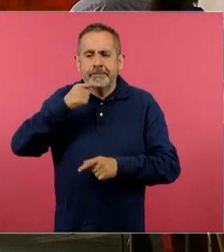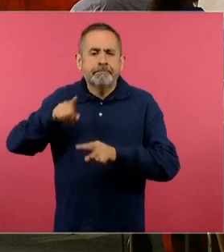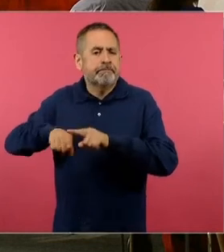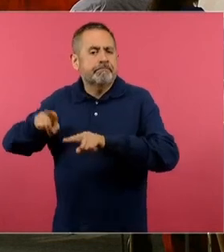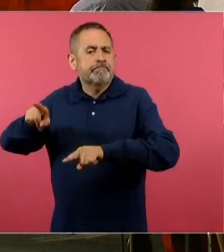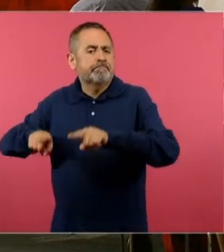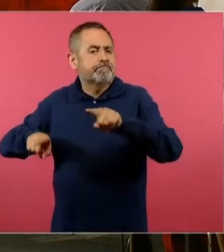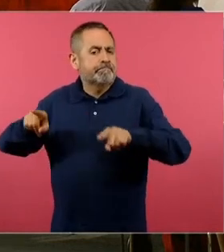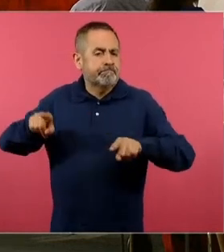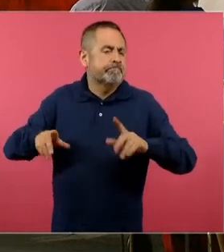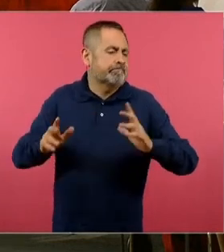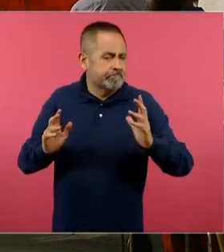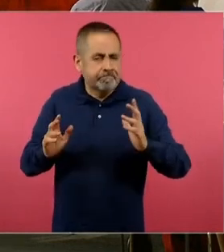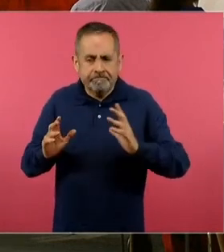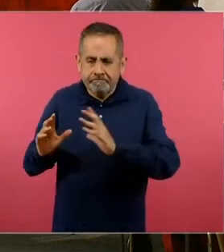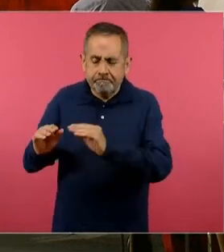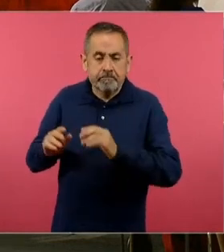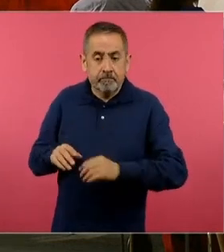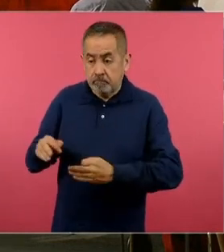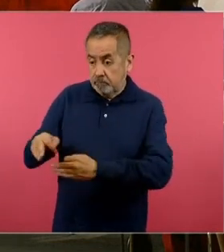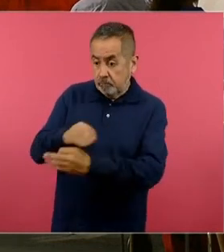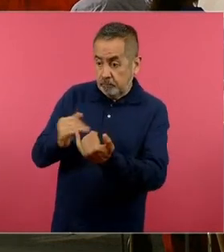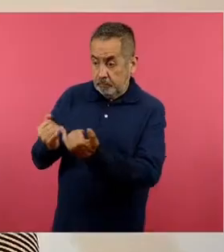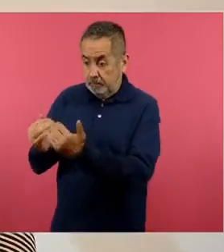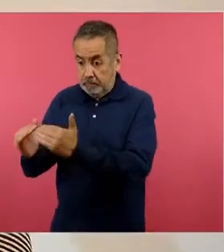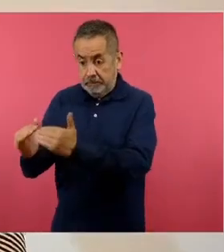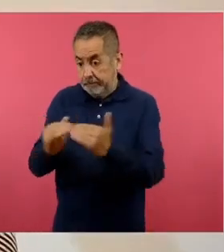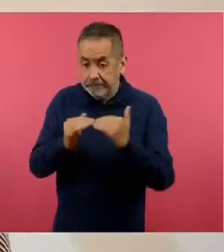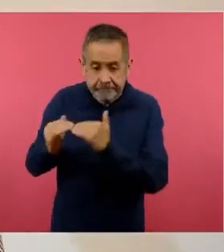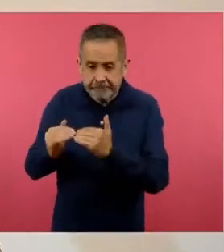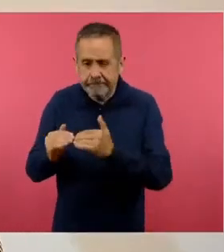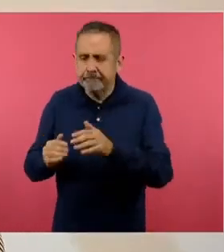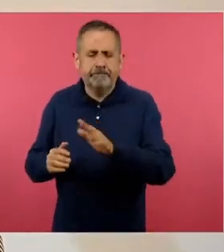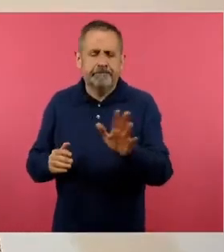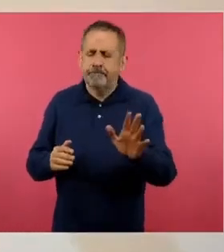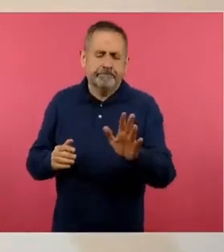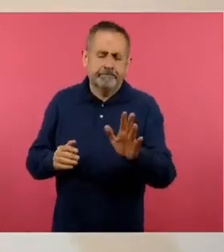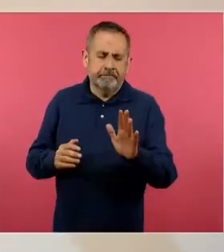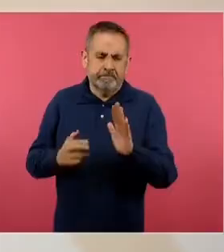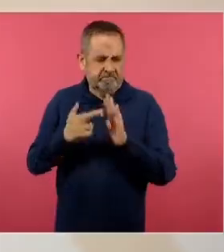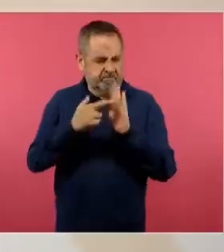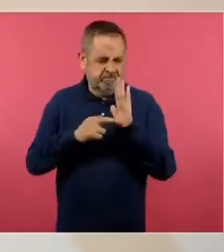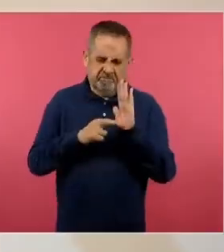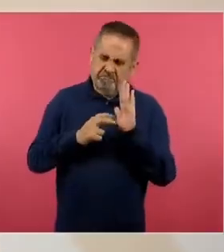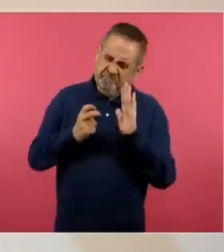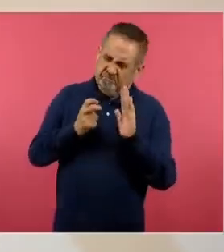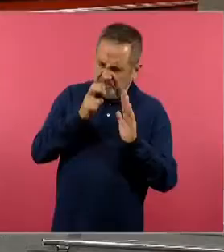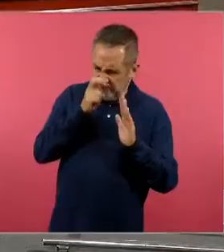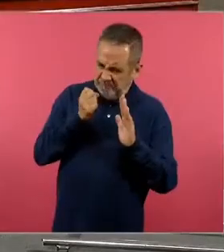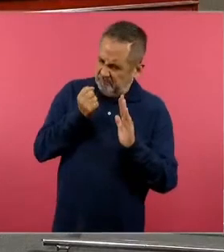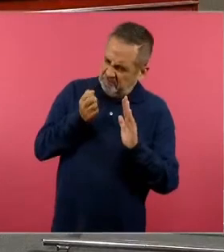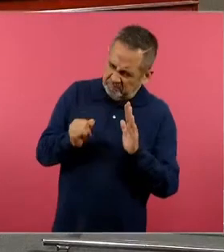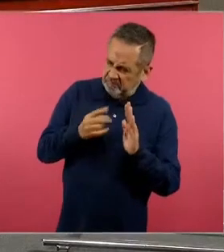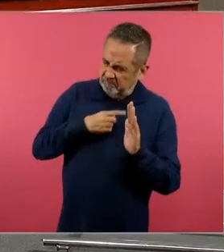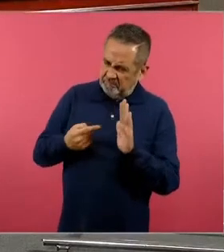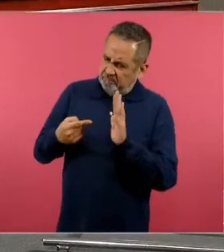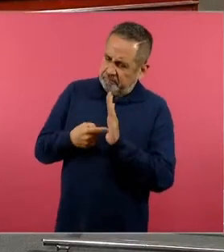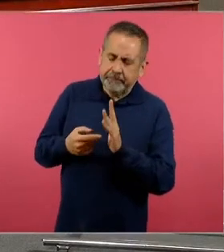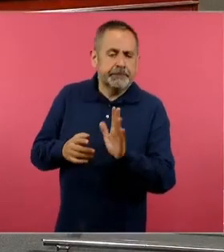sería una falacia, digamos, decir que esas son metas rígidas o ya predeterminadas.